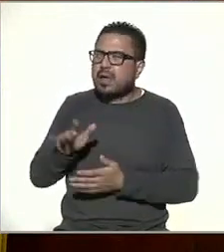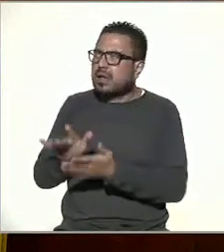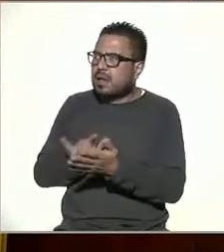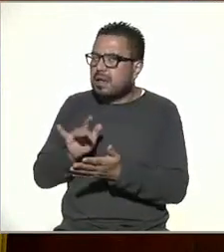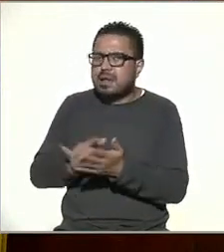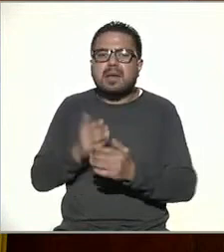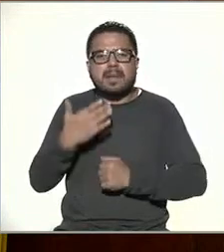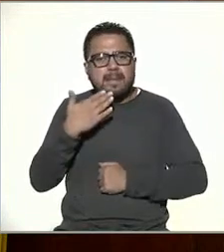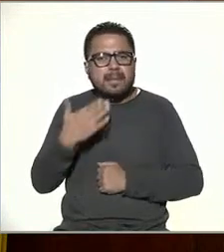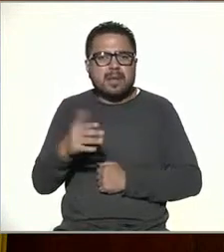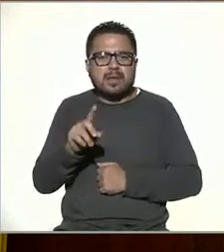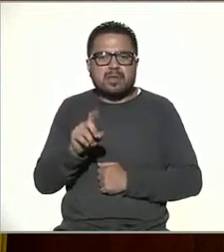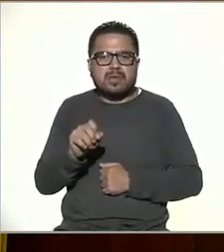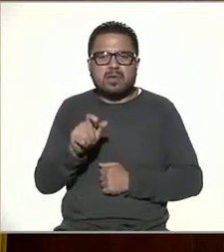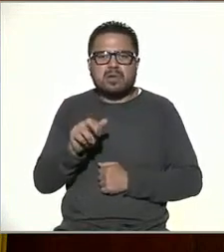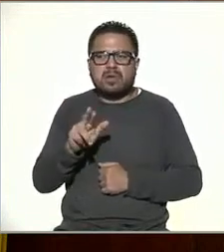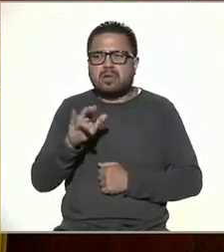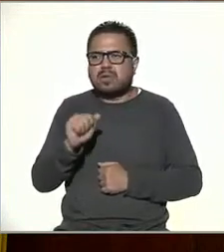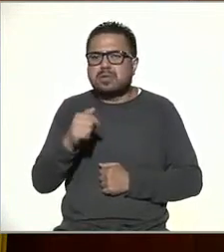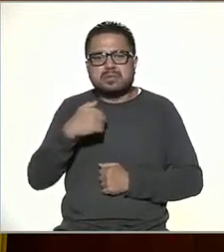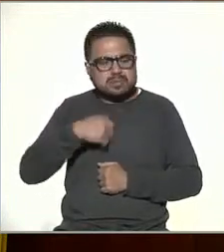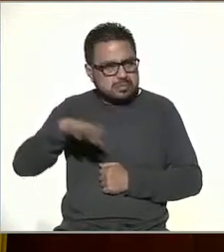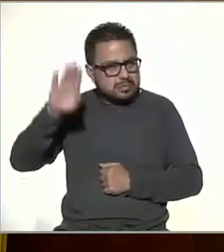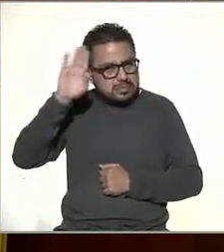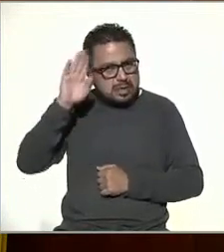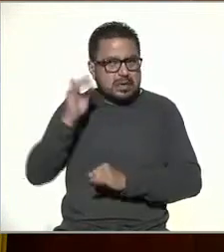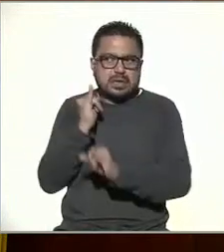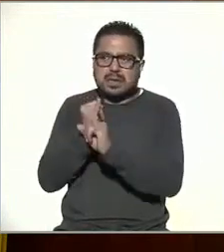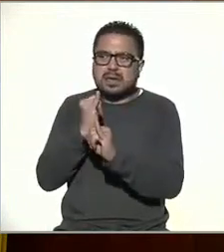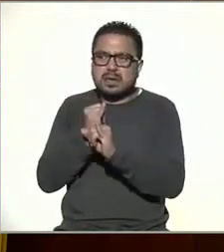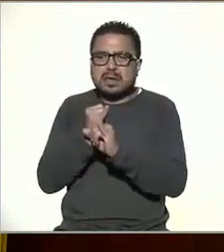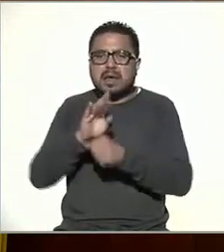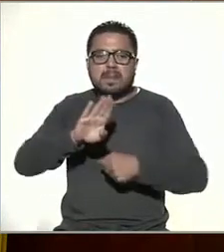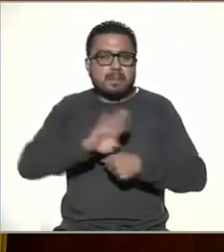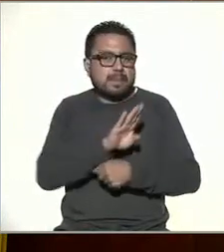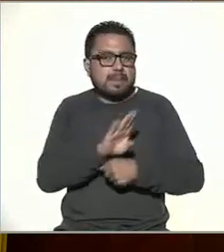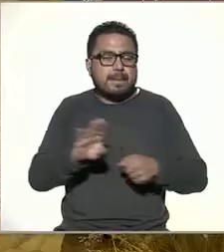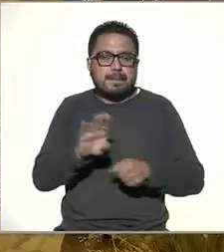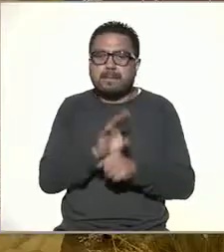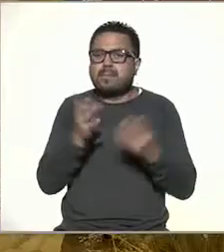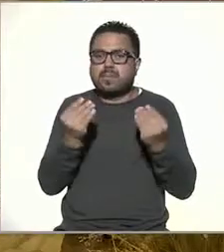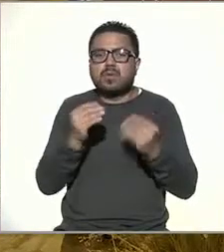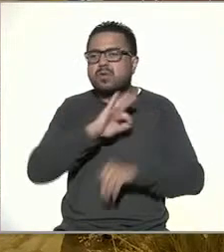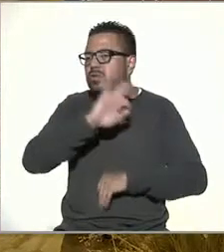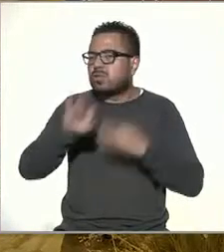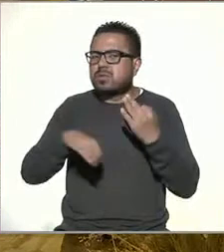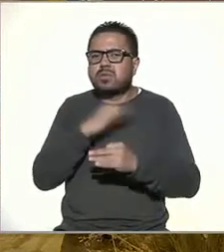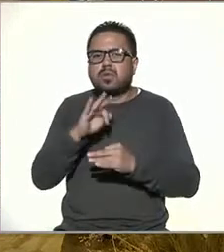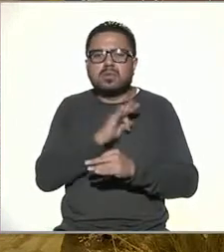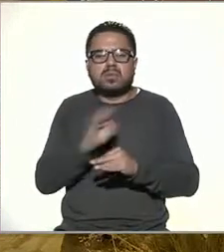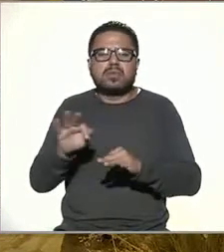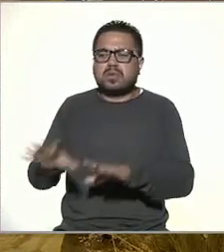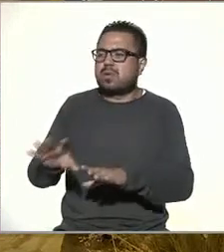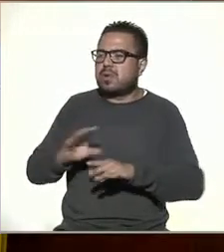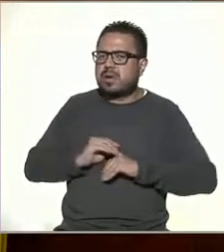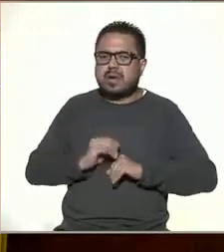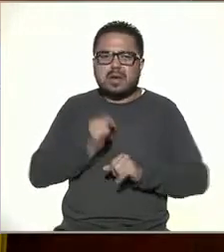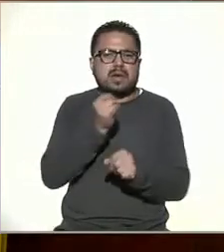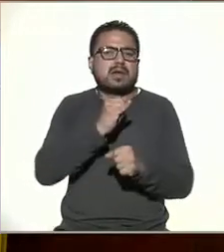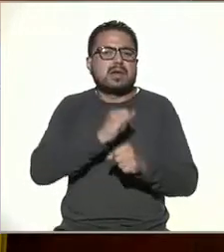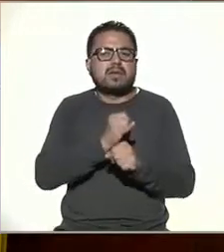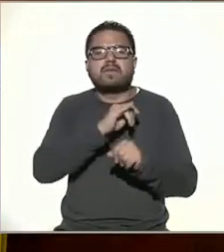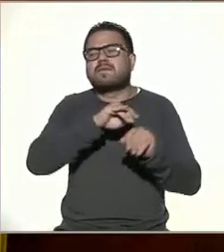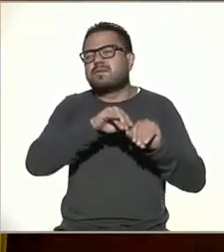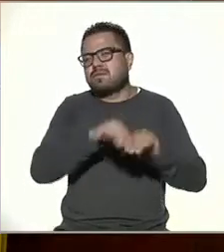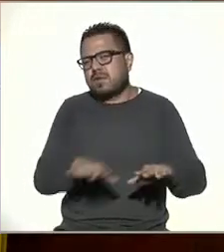bien Dolores Mesa nos dice considero que el internet nos ha beneficiado por todo lo que podemos adquirir de información al momento